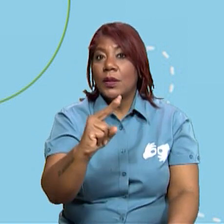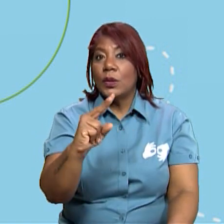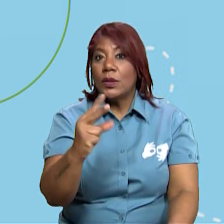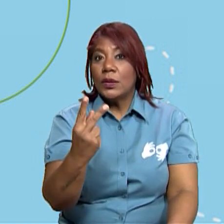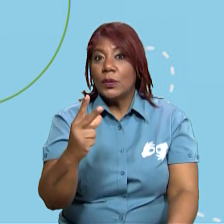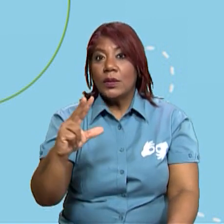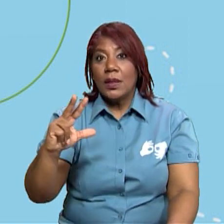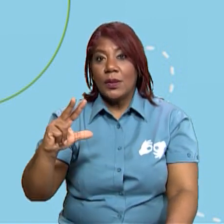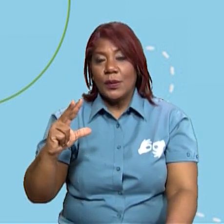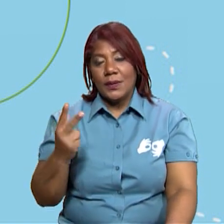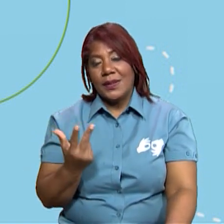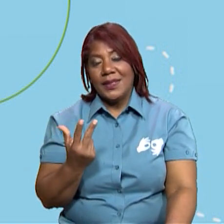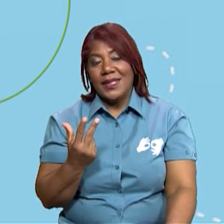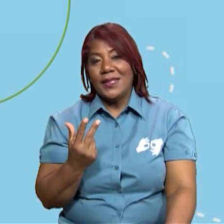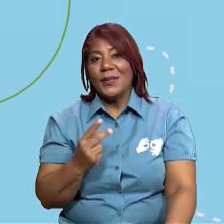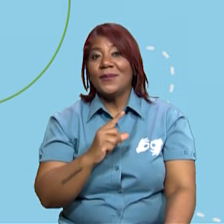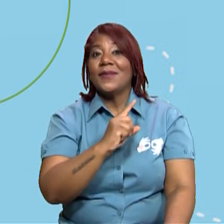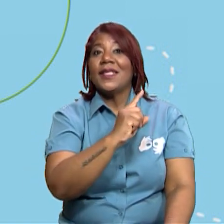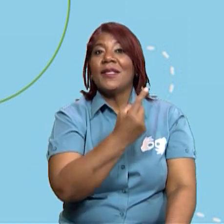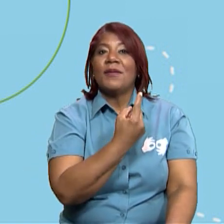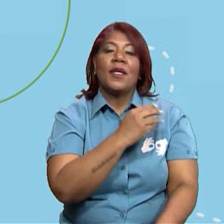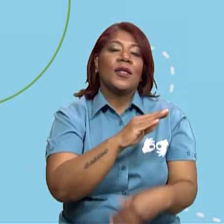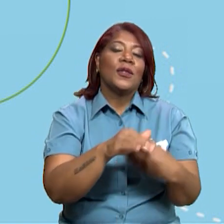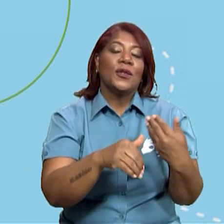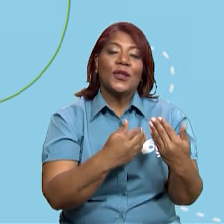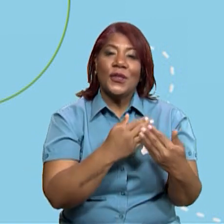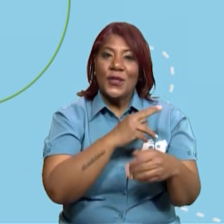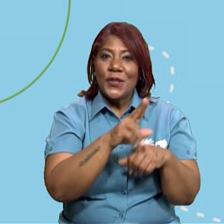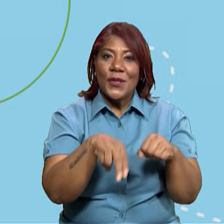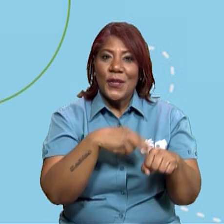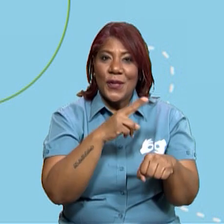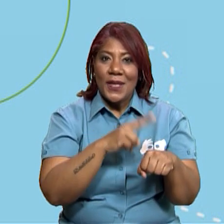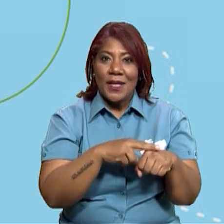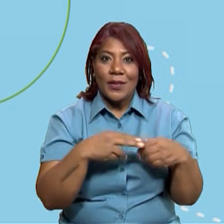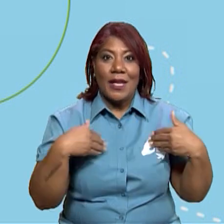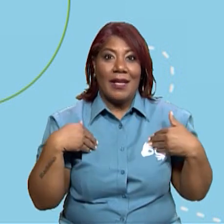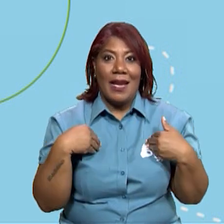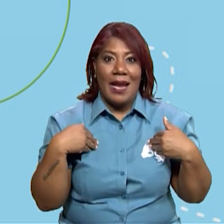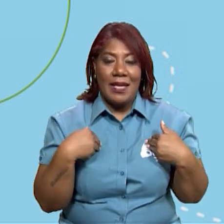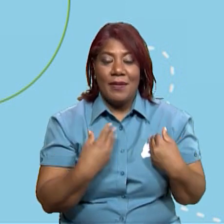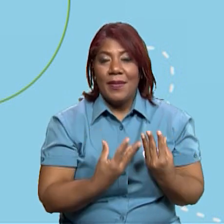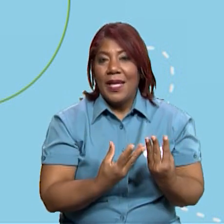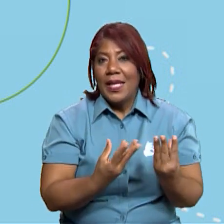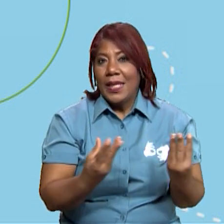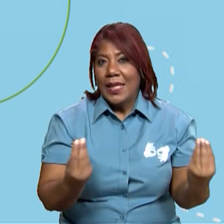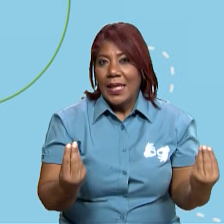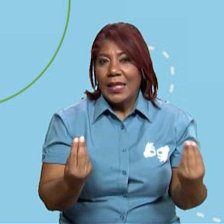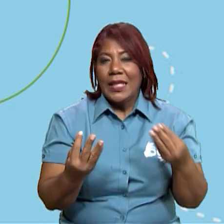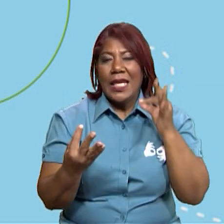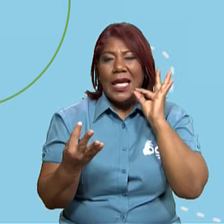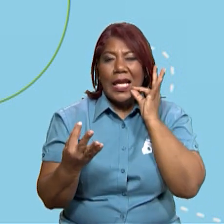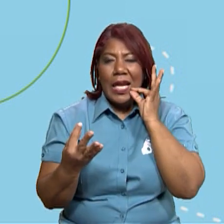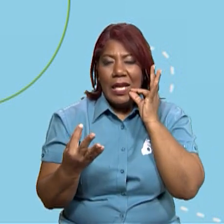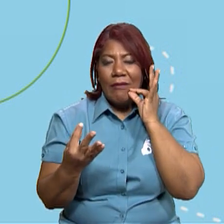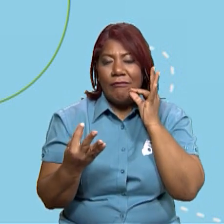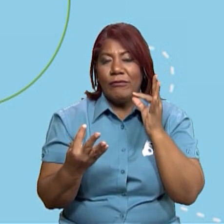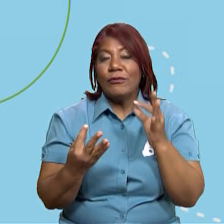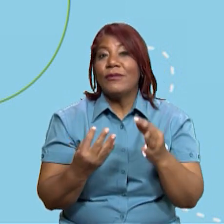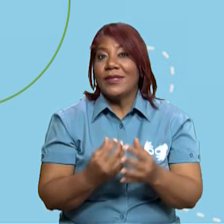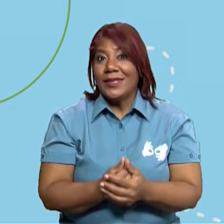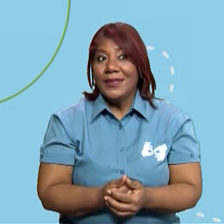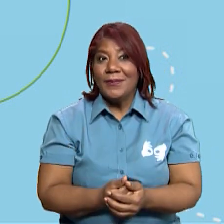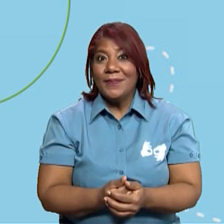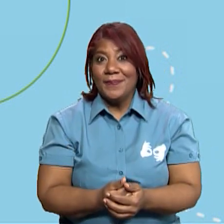Recordándote que el sector primario es aquella materia prima que puede ser que